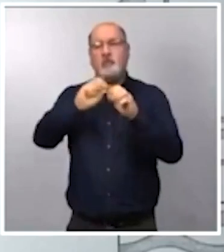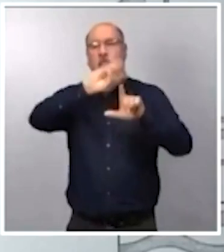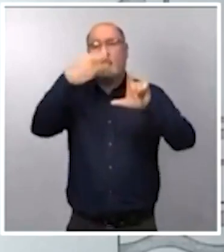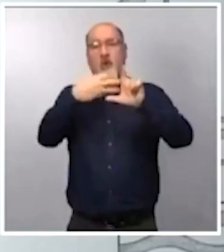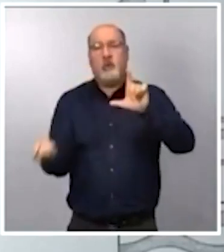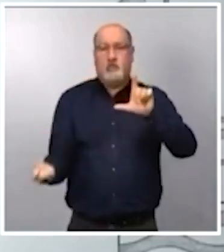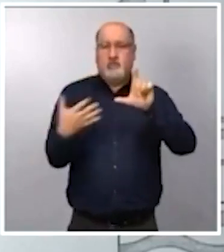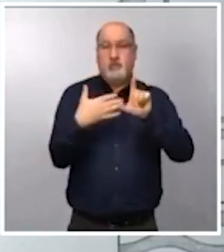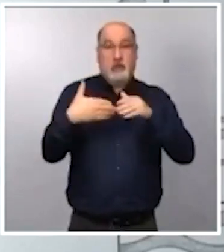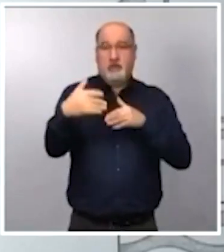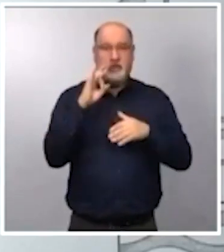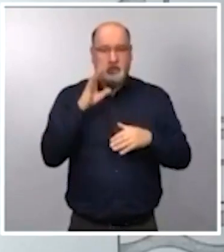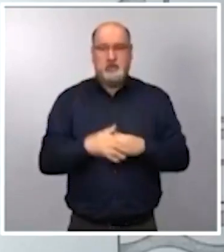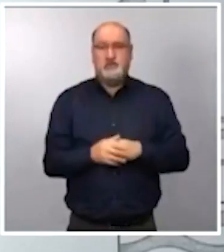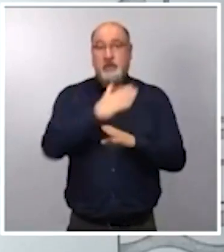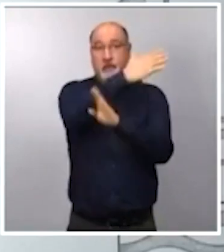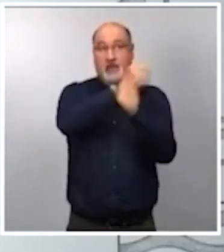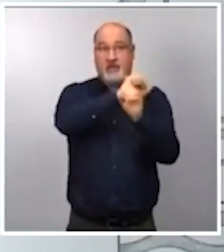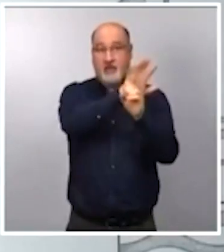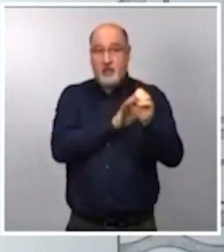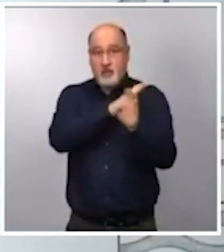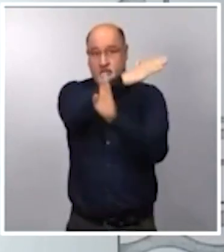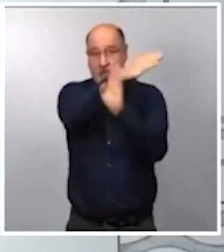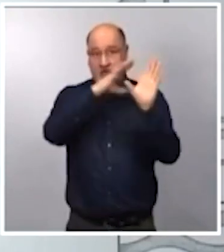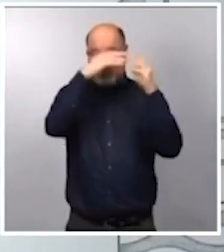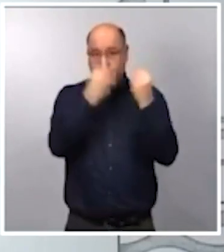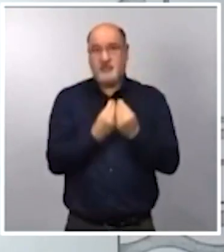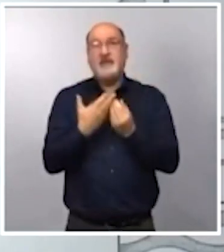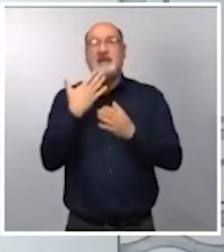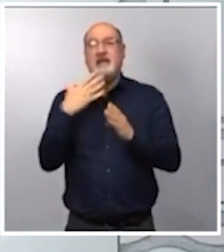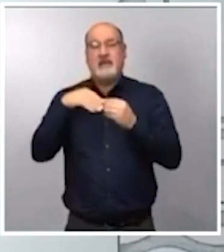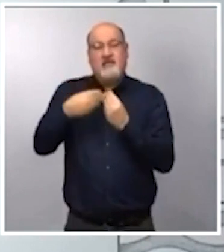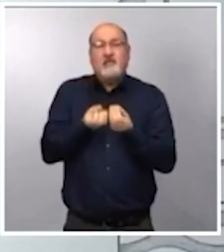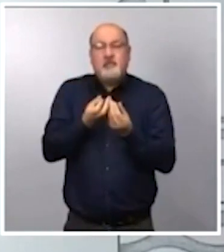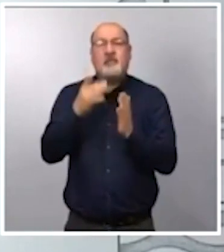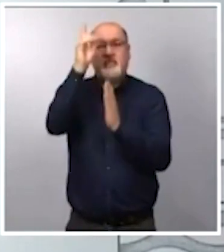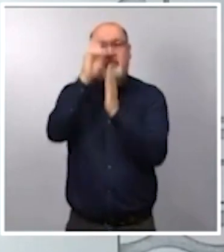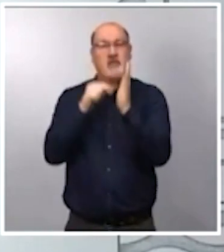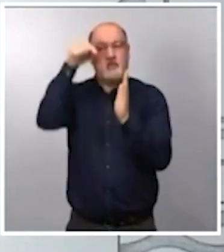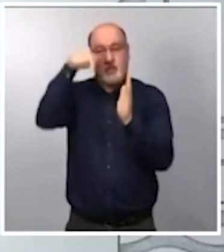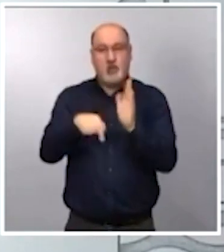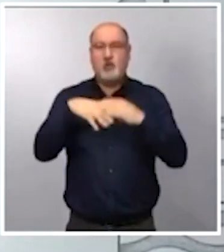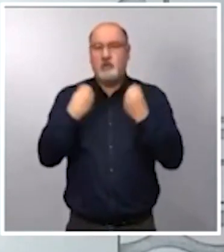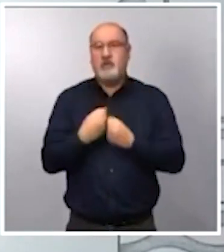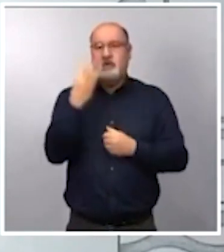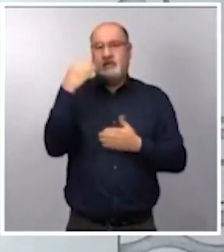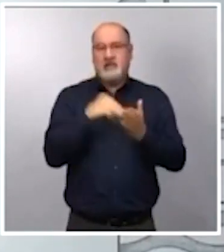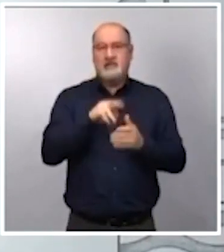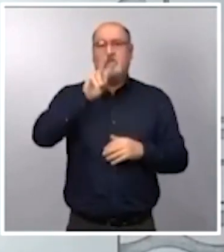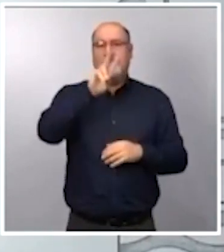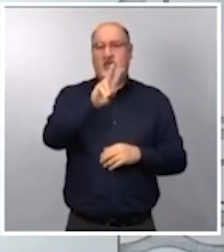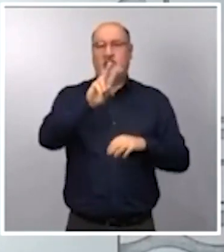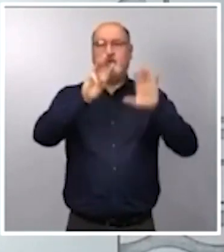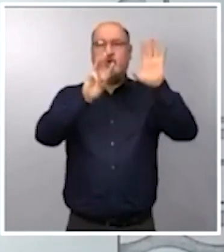La incidencia acumulada, según datos del informe de hoy, asciende a 3.286